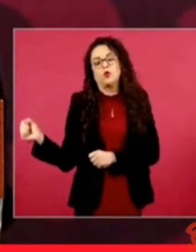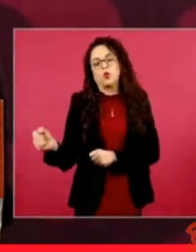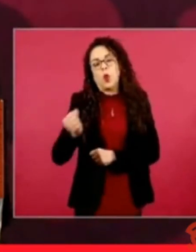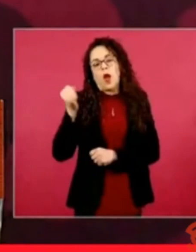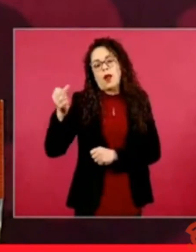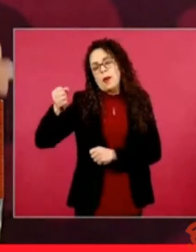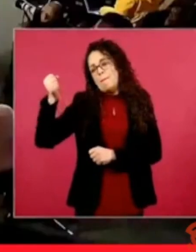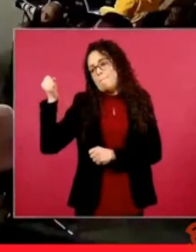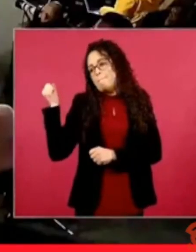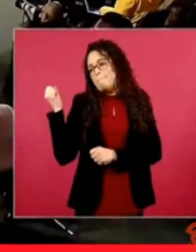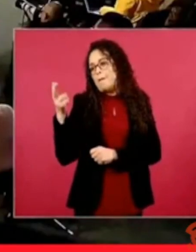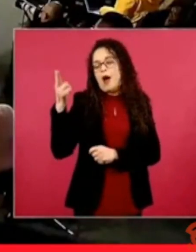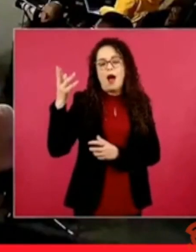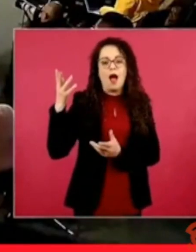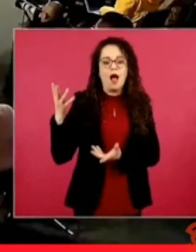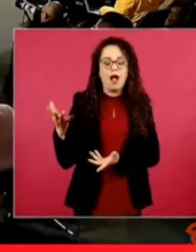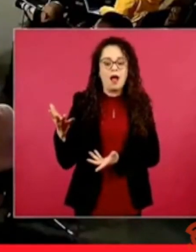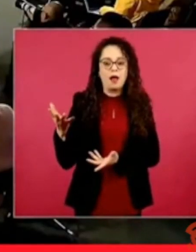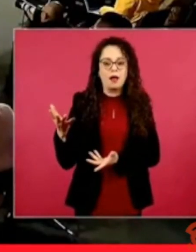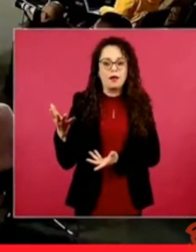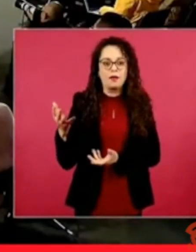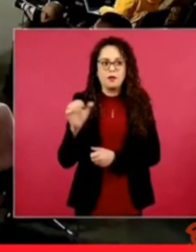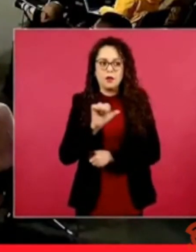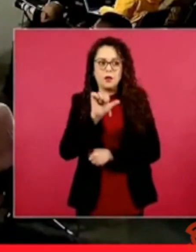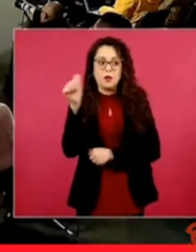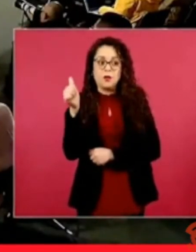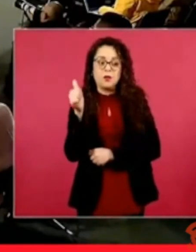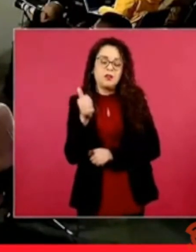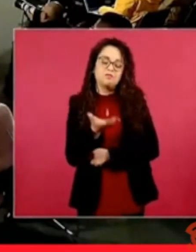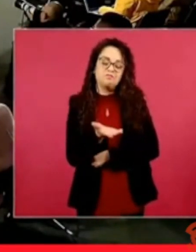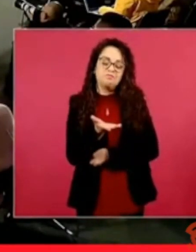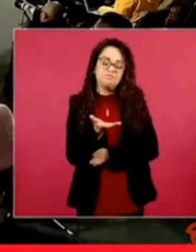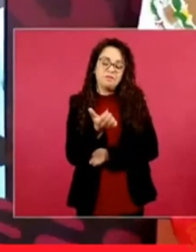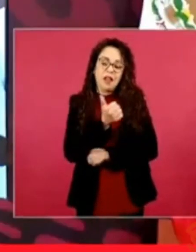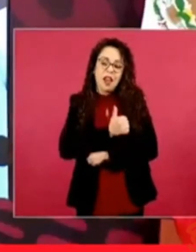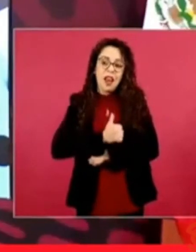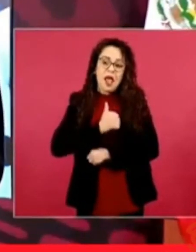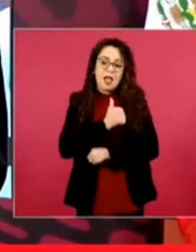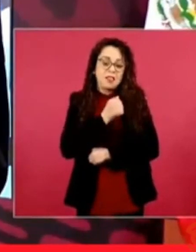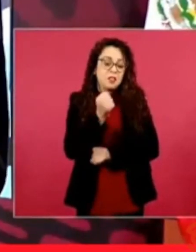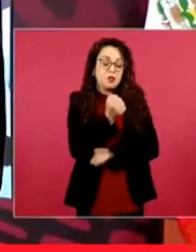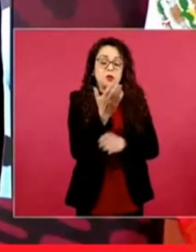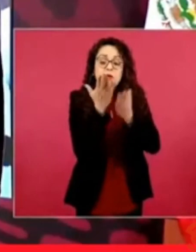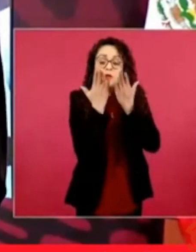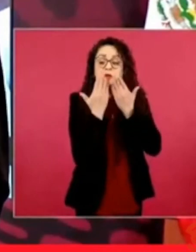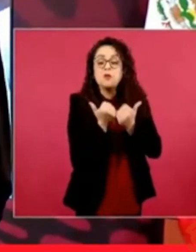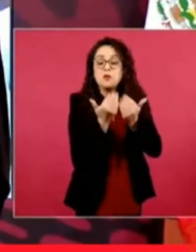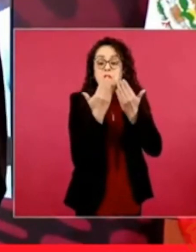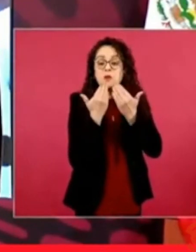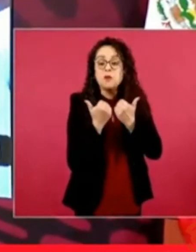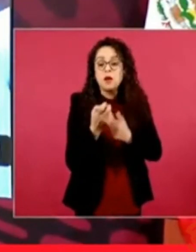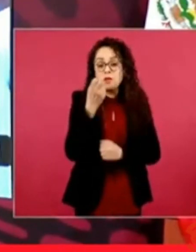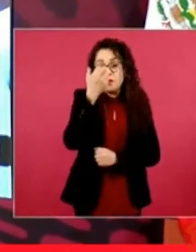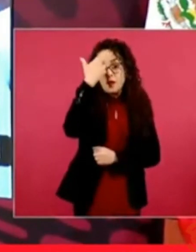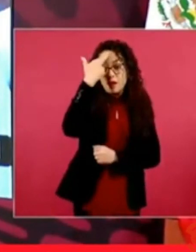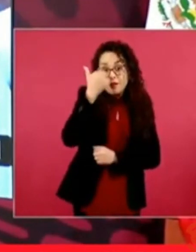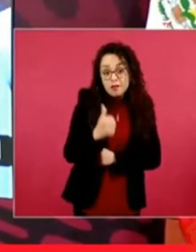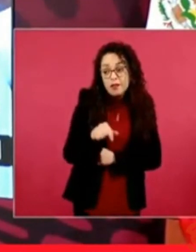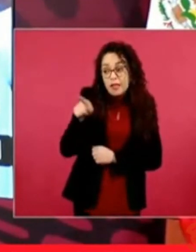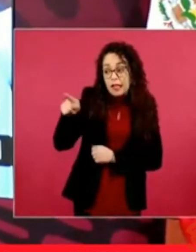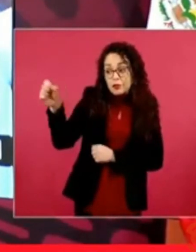y otros pues no tienen suerte y por eso hay ricos y por eso hay pobres